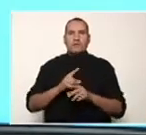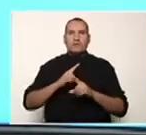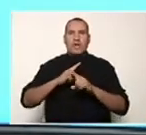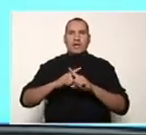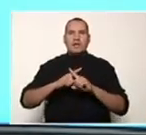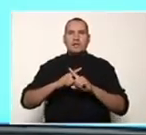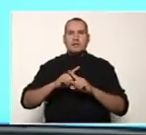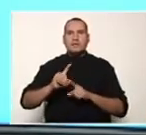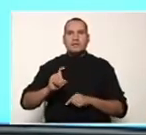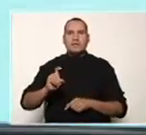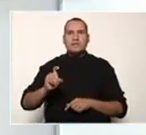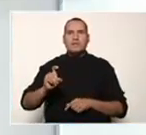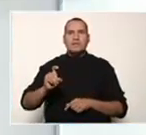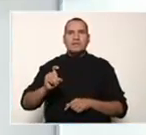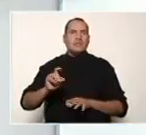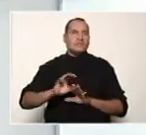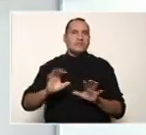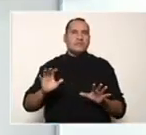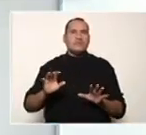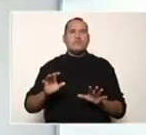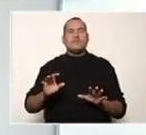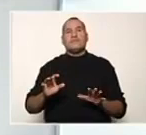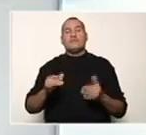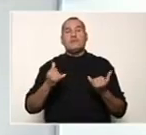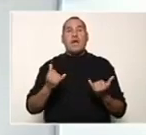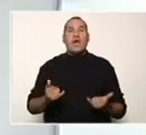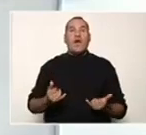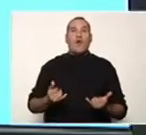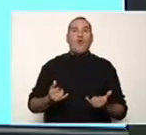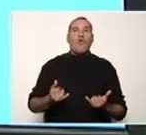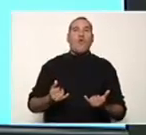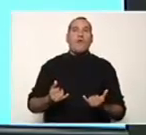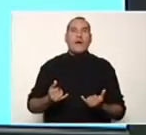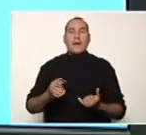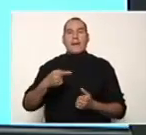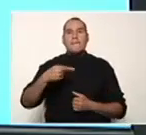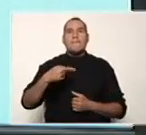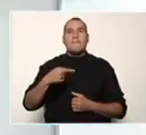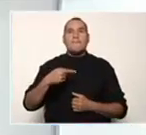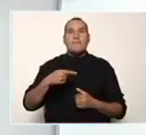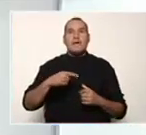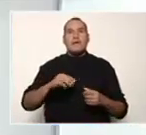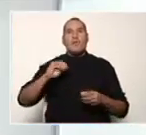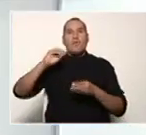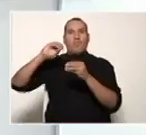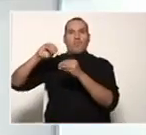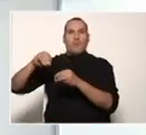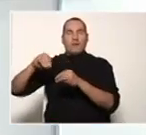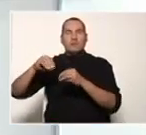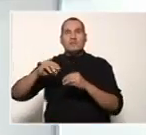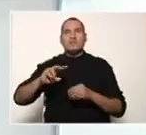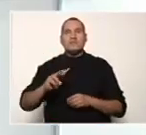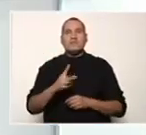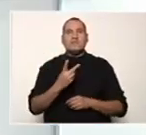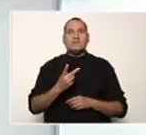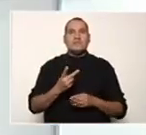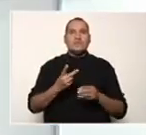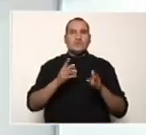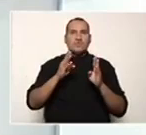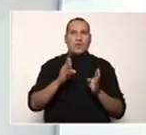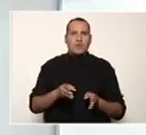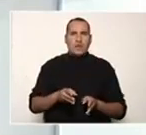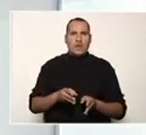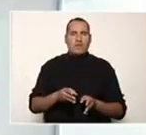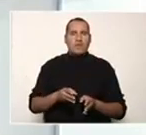en el primer término. Luego este menos pasa para acá y voy a buscar el segundo término en la misma forma,